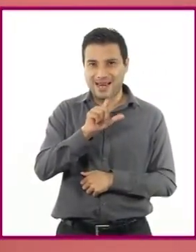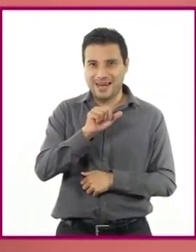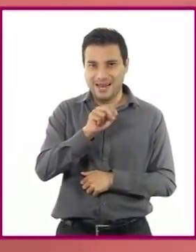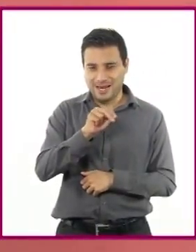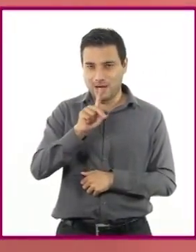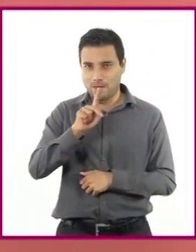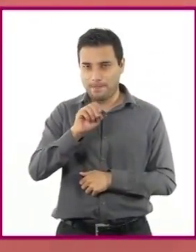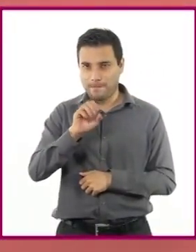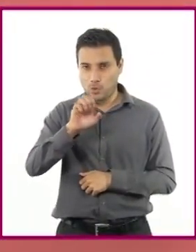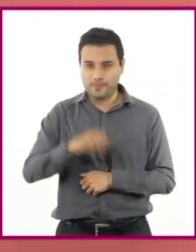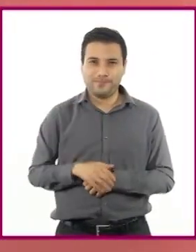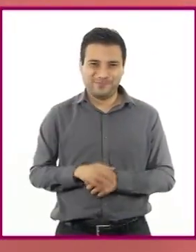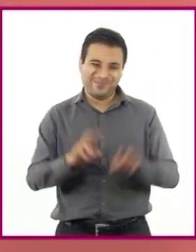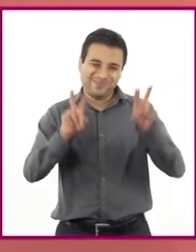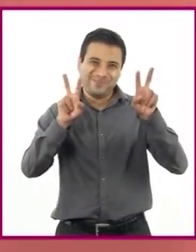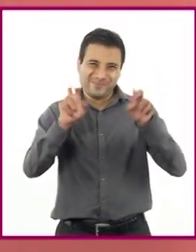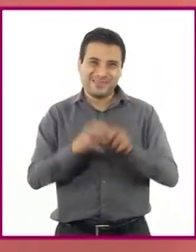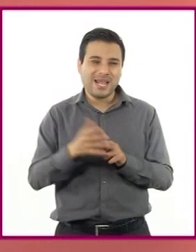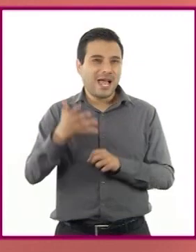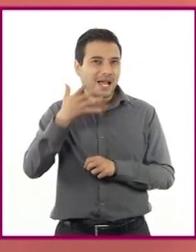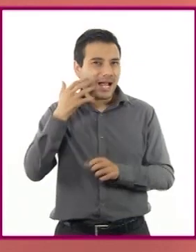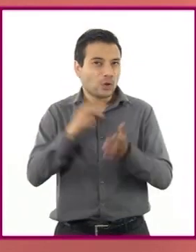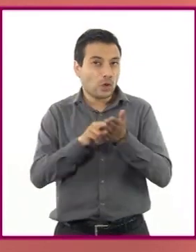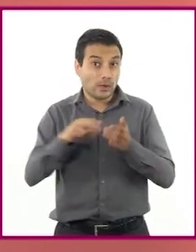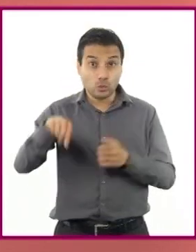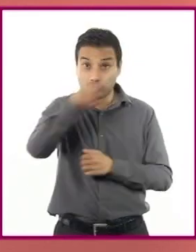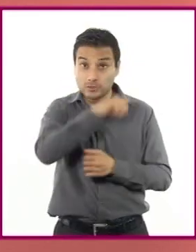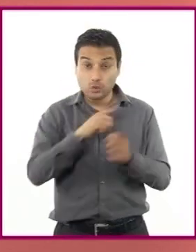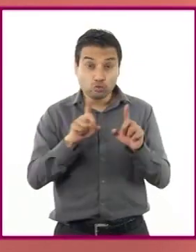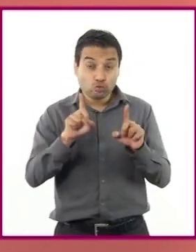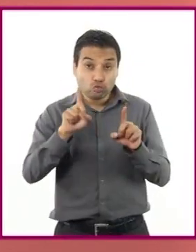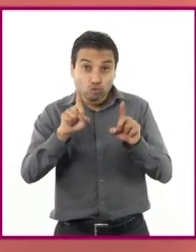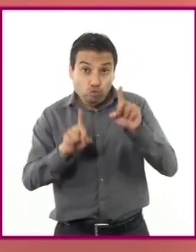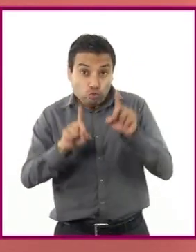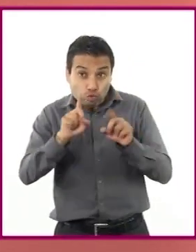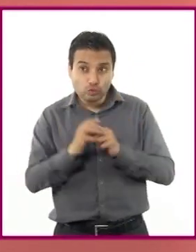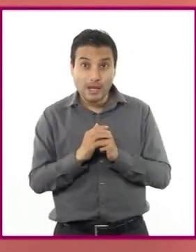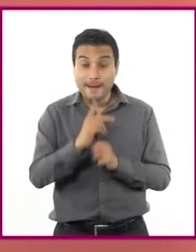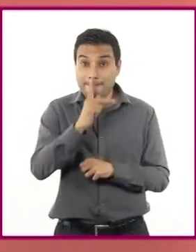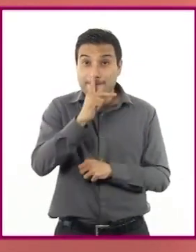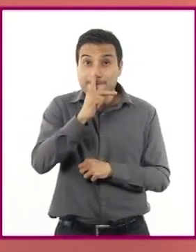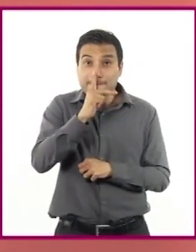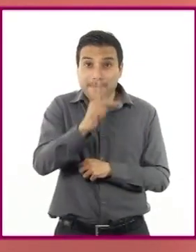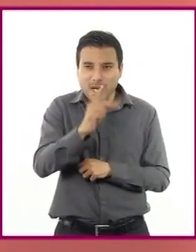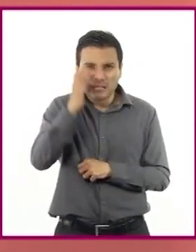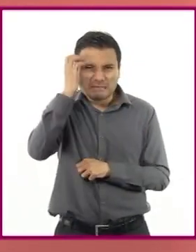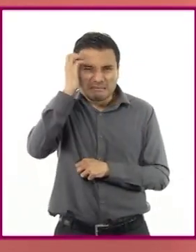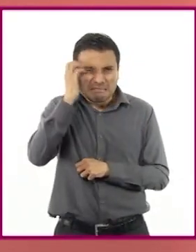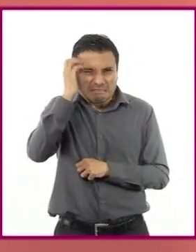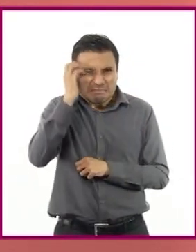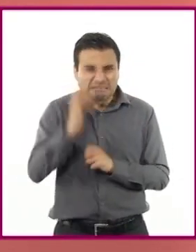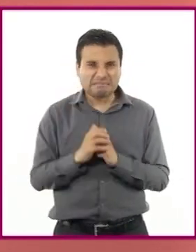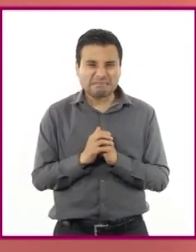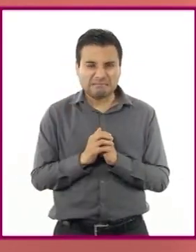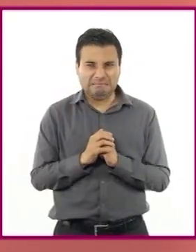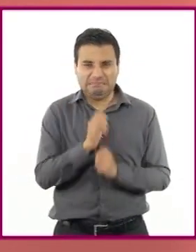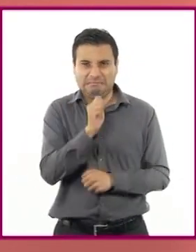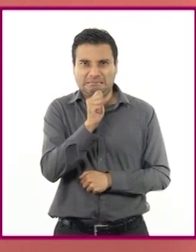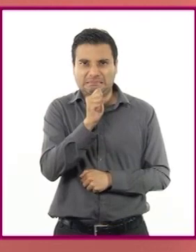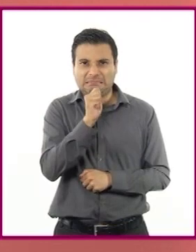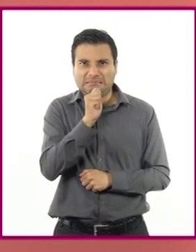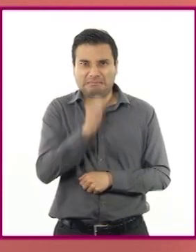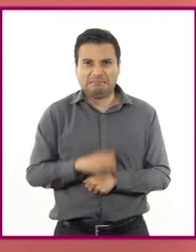recordarles que si durante la sesión surgen dudas, algún término no es claro, lo desconocen o quieren